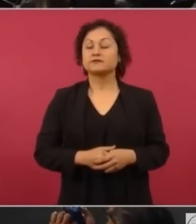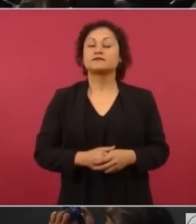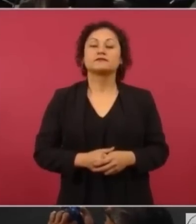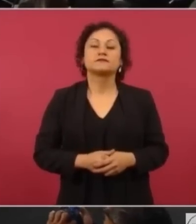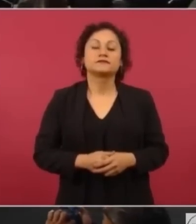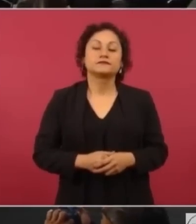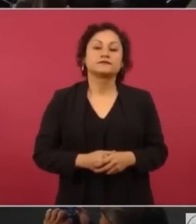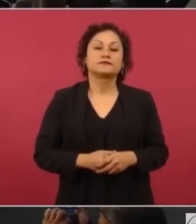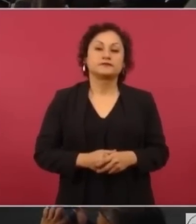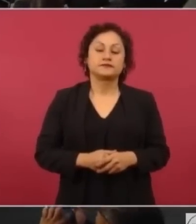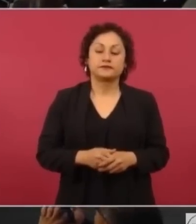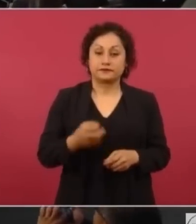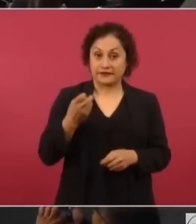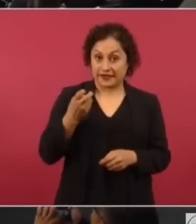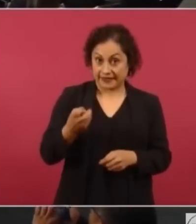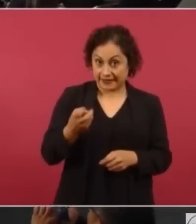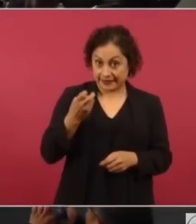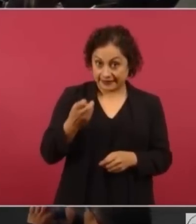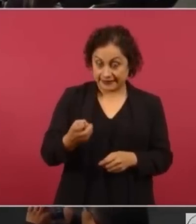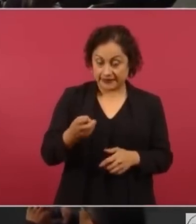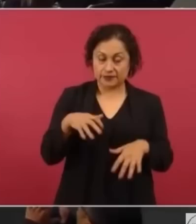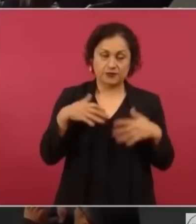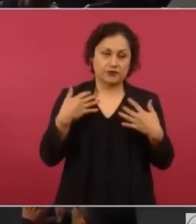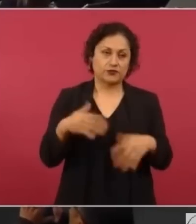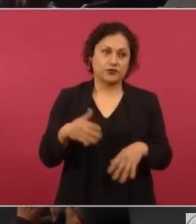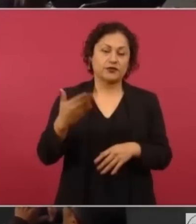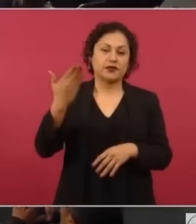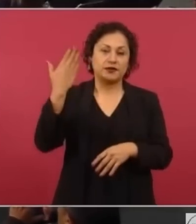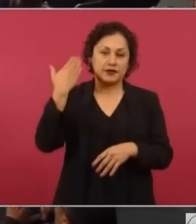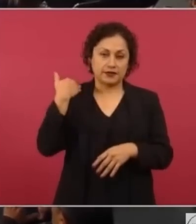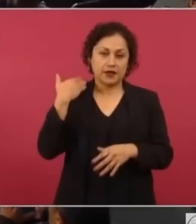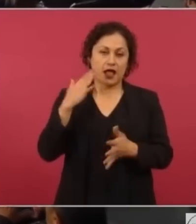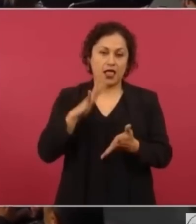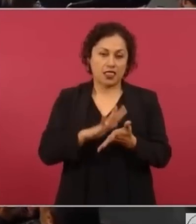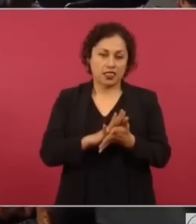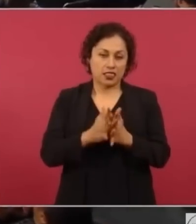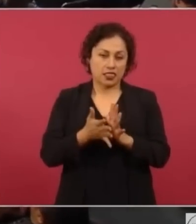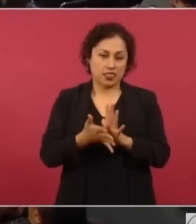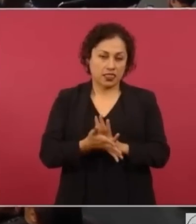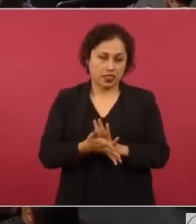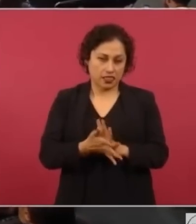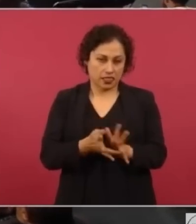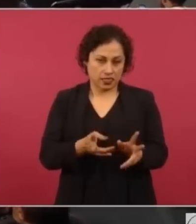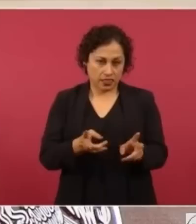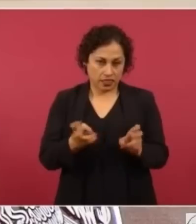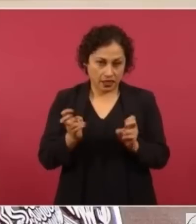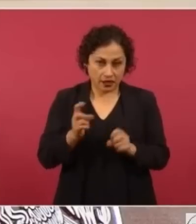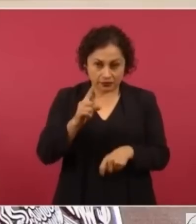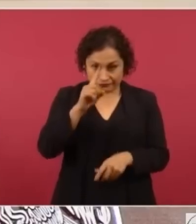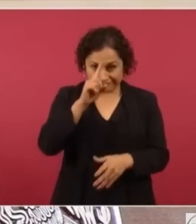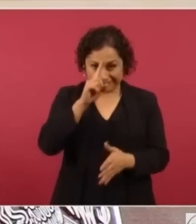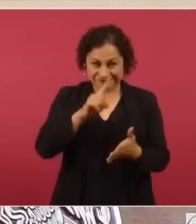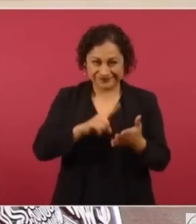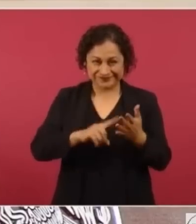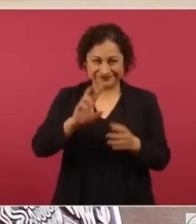que fue un gran fraude, ¿te acuerdas de que la diferencia